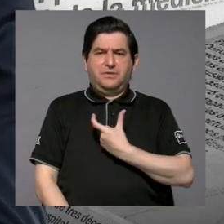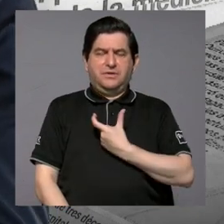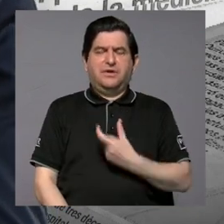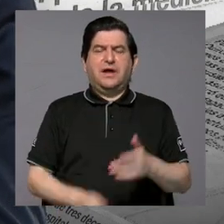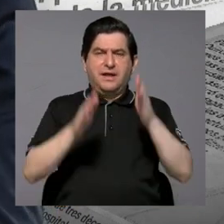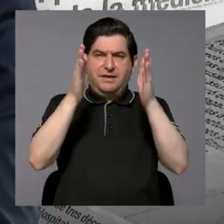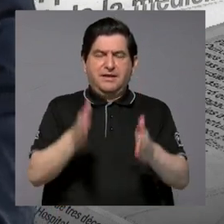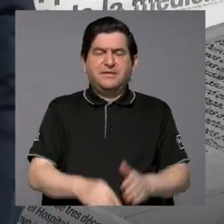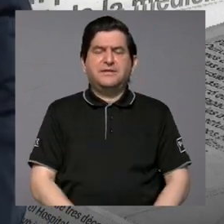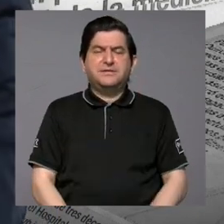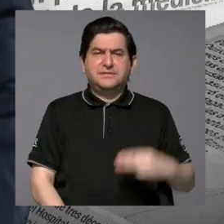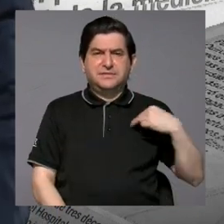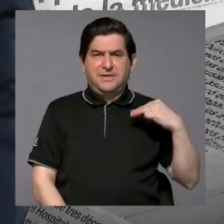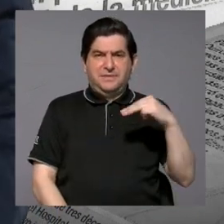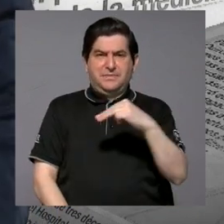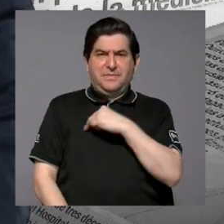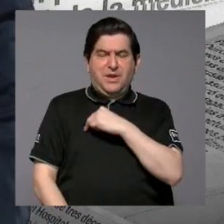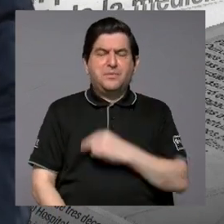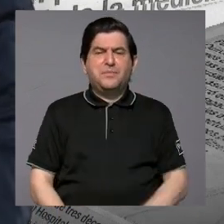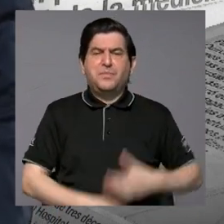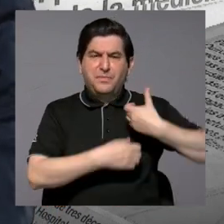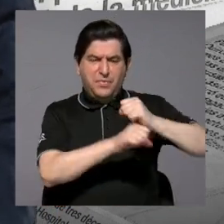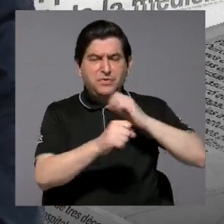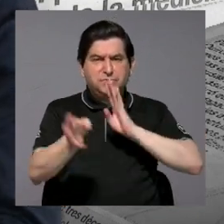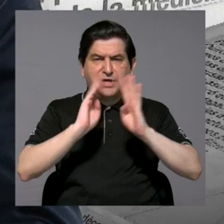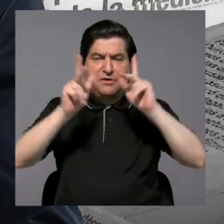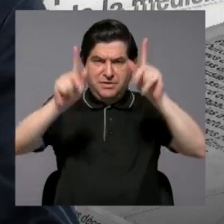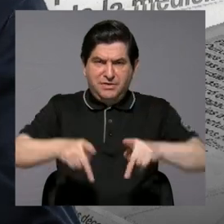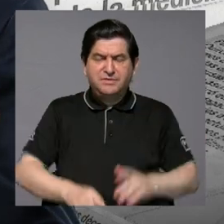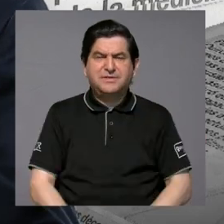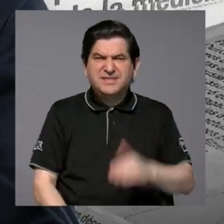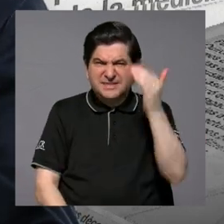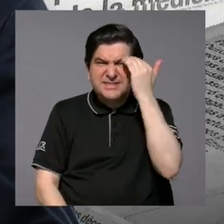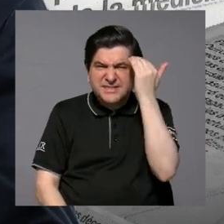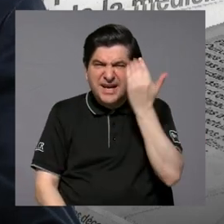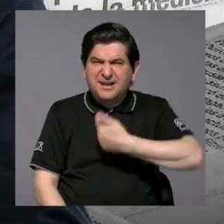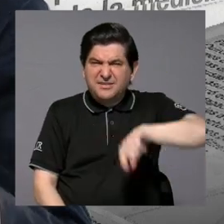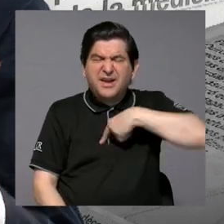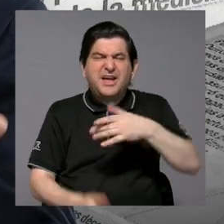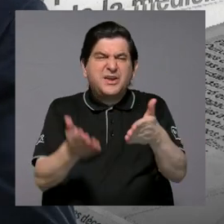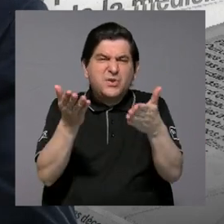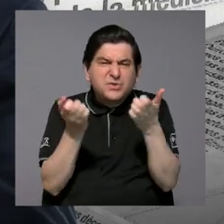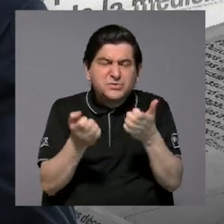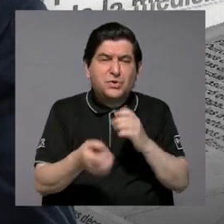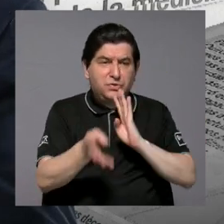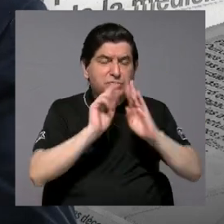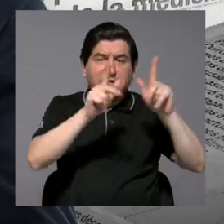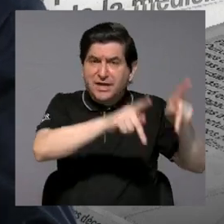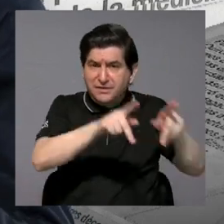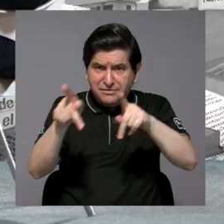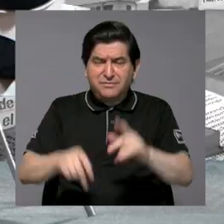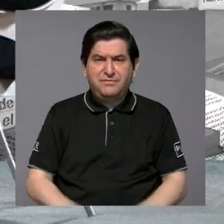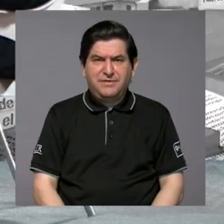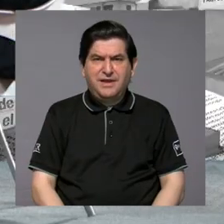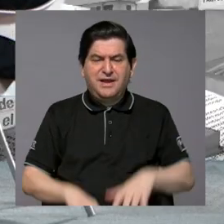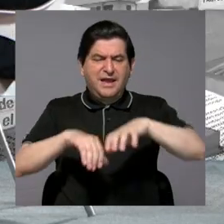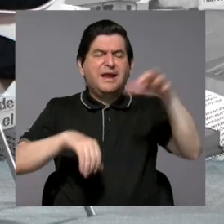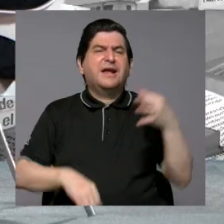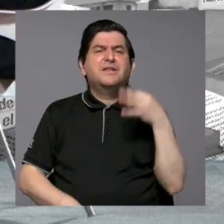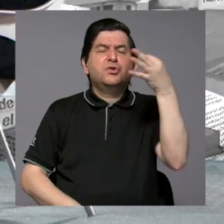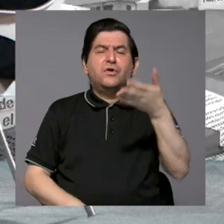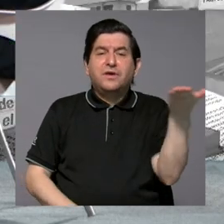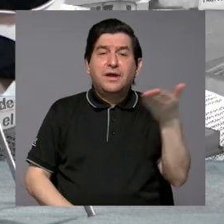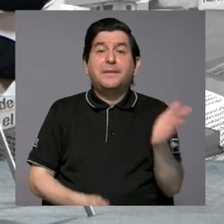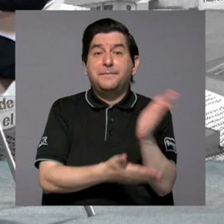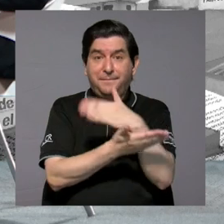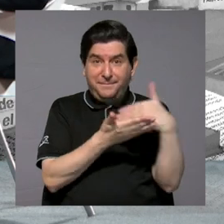regidores, regidoras, de veras conversan con la ciudadanía, tienen claro qué es lo que queremos hacer, hacia dónde queremos llevar los cantones. Bueno, eso es parte